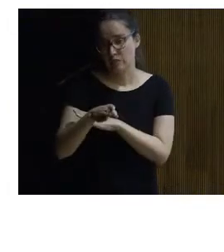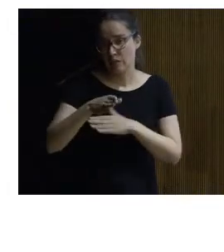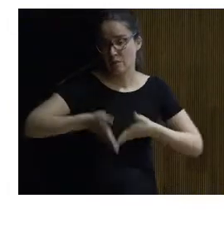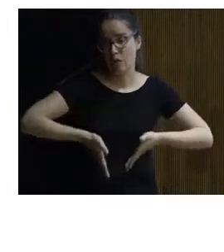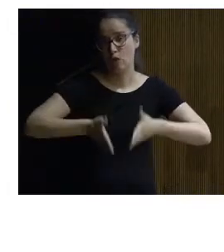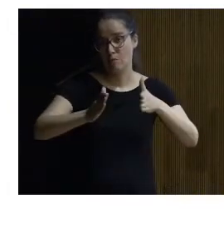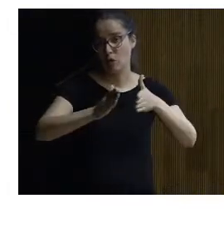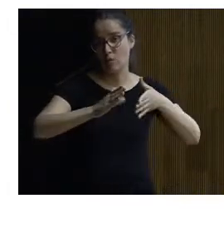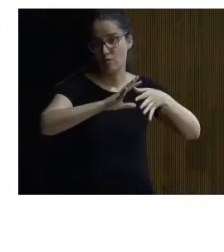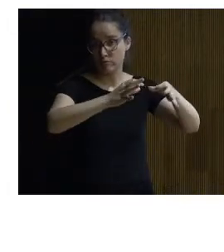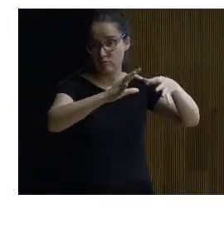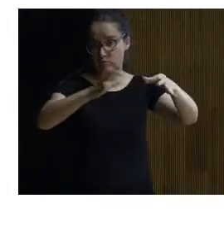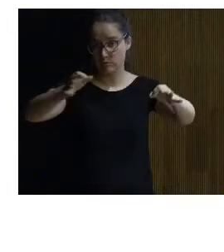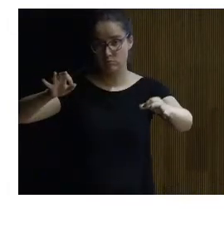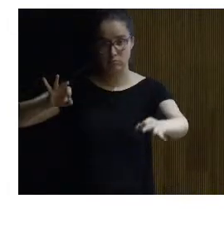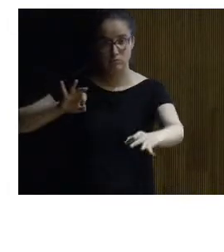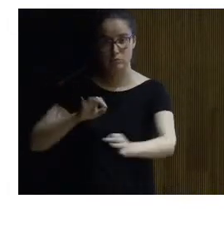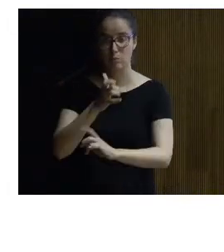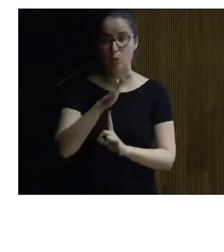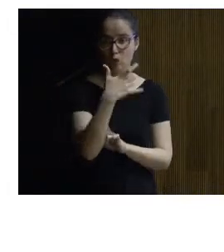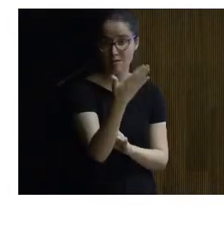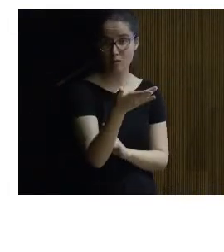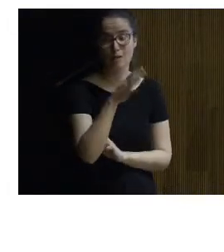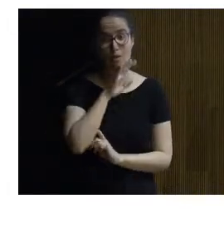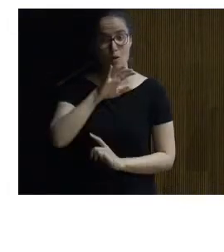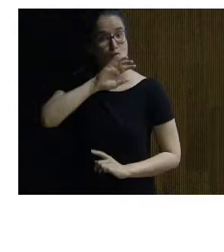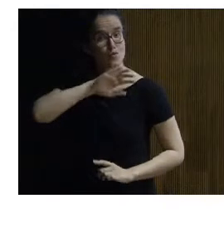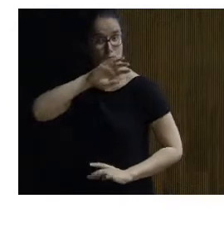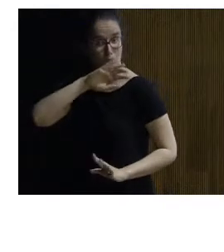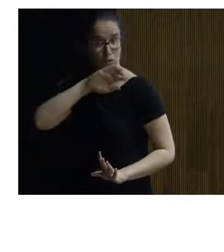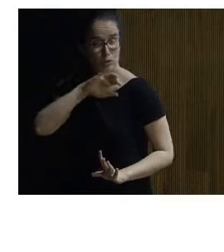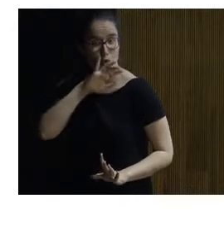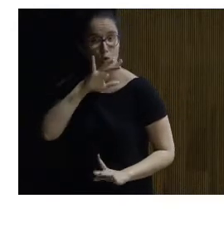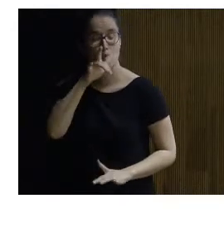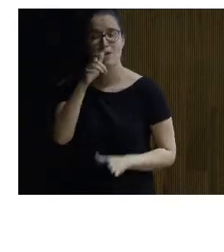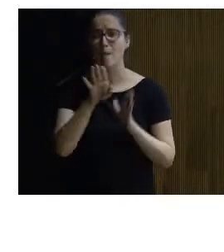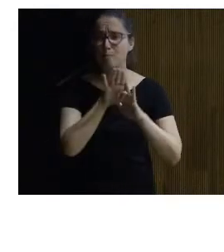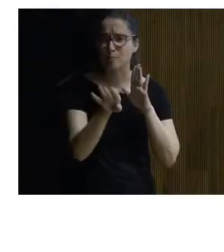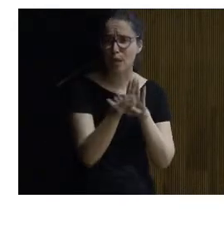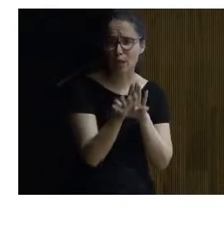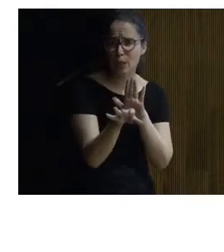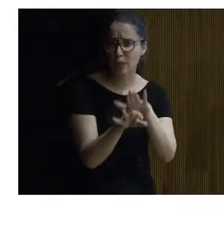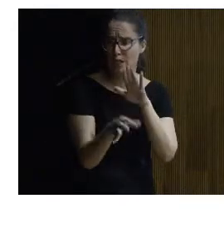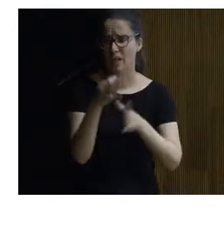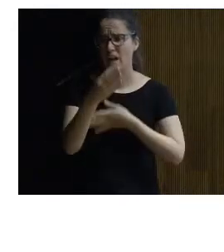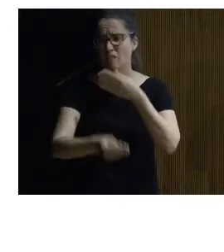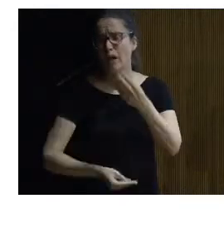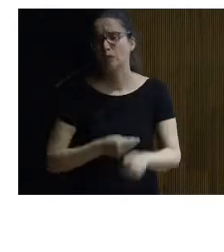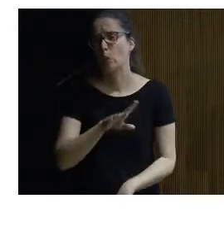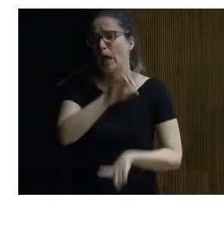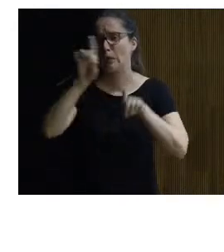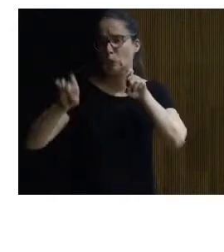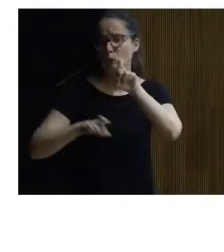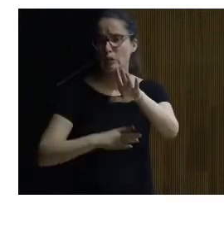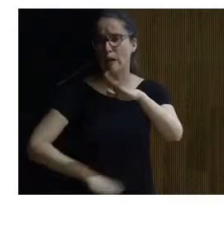que los une bueno a través es curioso como llegan a nosotros los trabajos a través de una vecina que había hecho una consulta